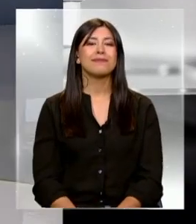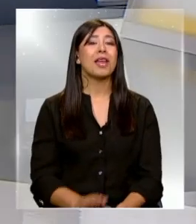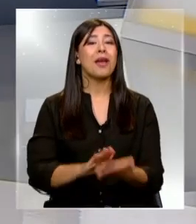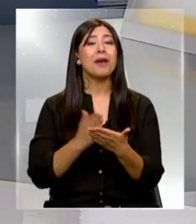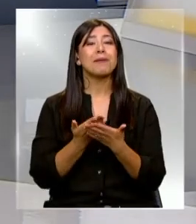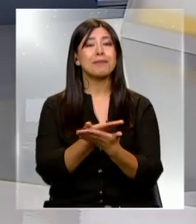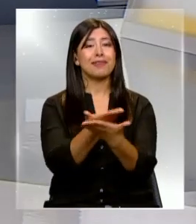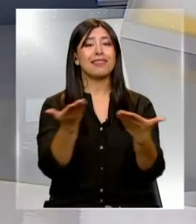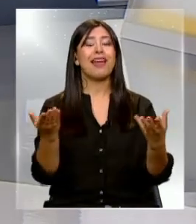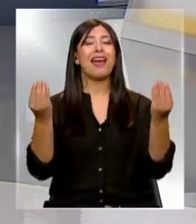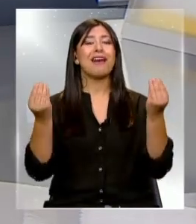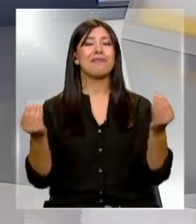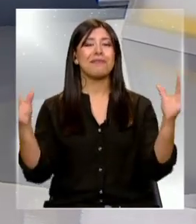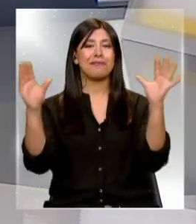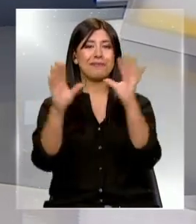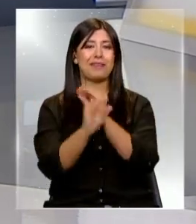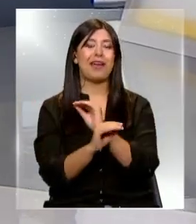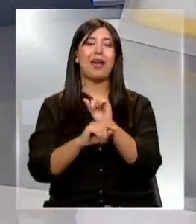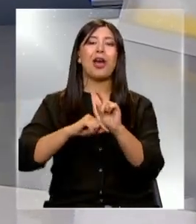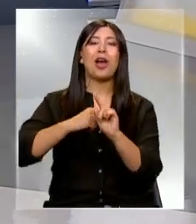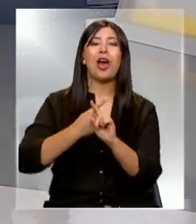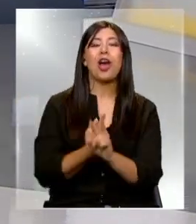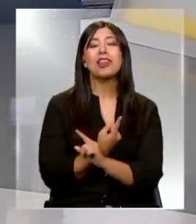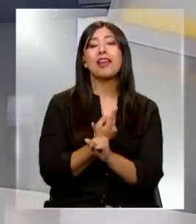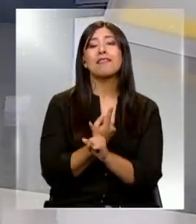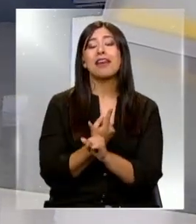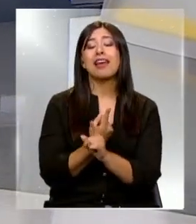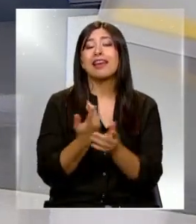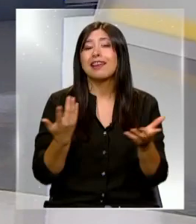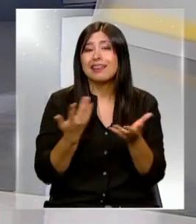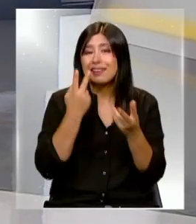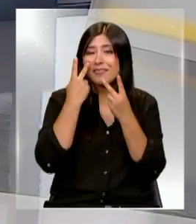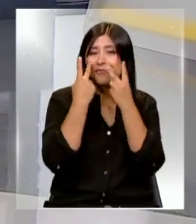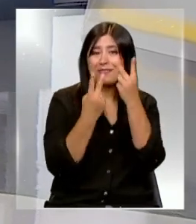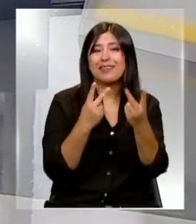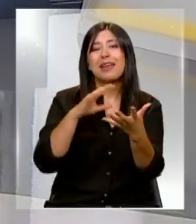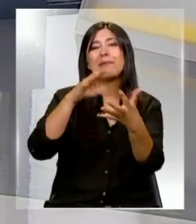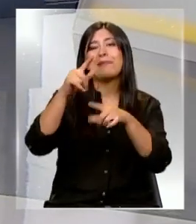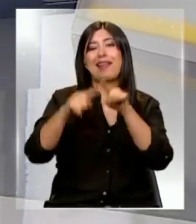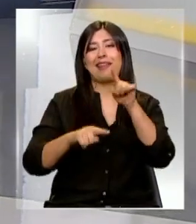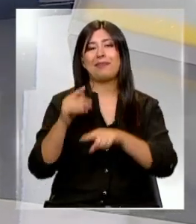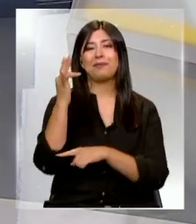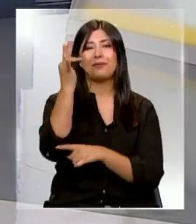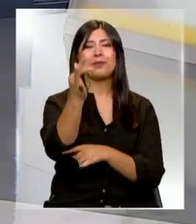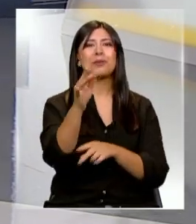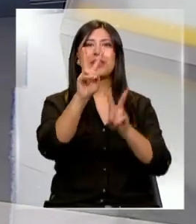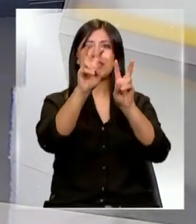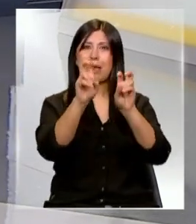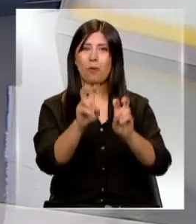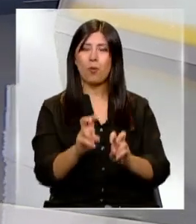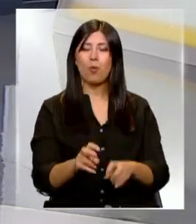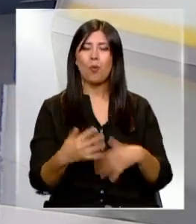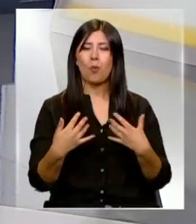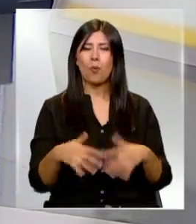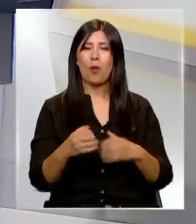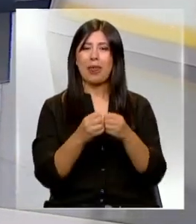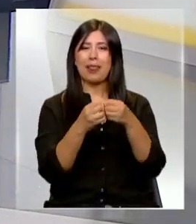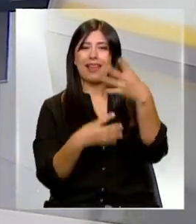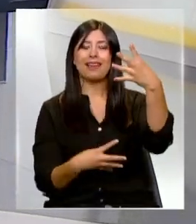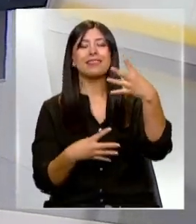¿Cómo están? Muy buenas noches, comienza un nuevo capítulo de Planeta Futuro y hoy tenemos hartos temas. Vamos a comenzar con